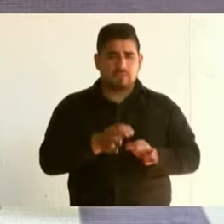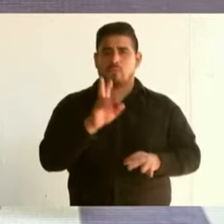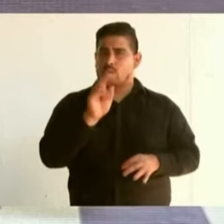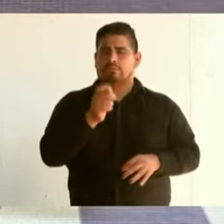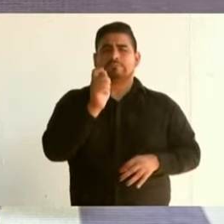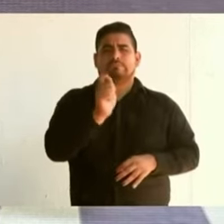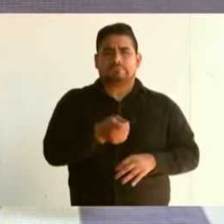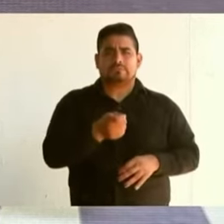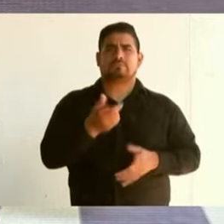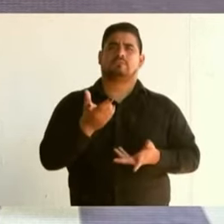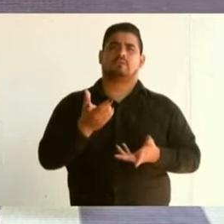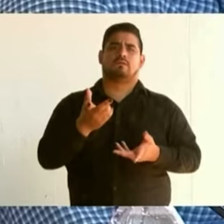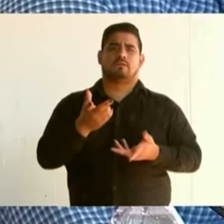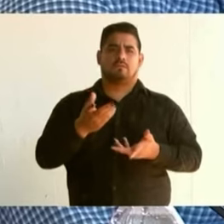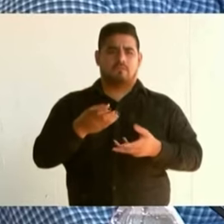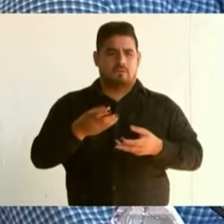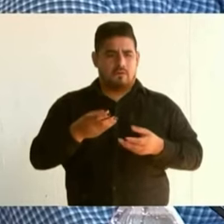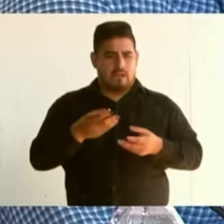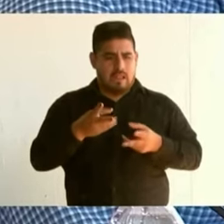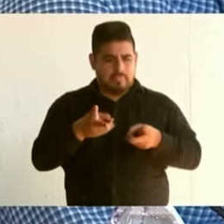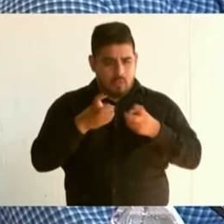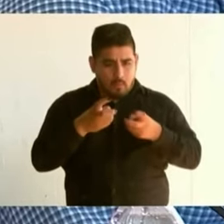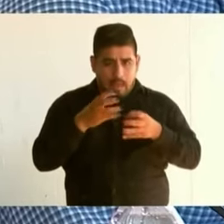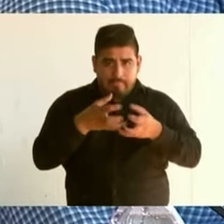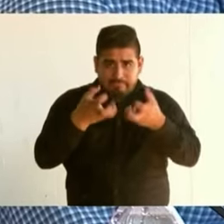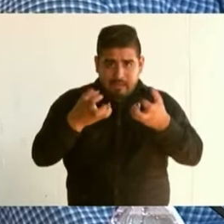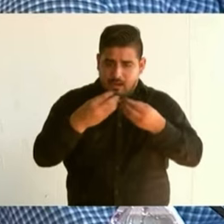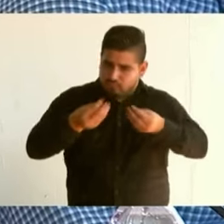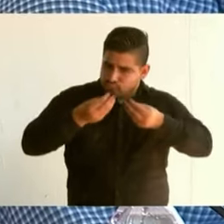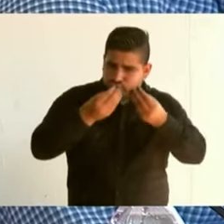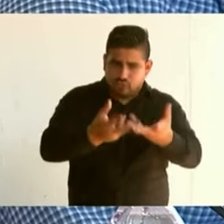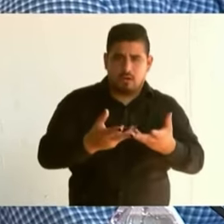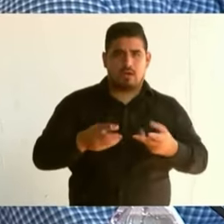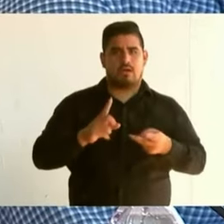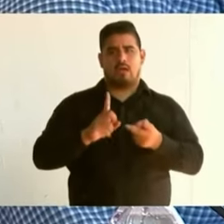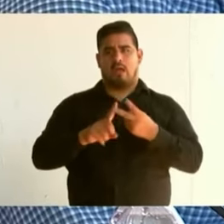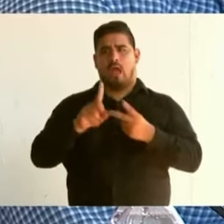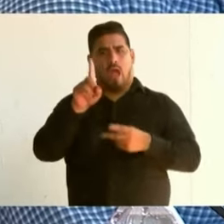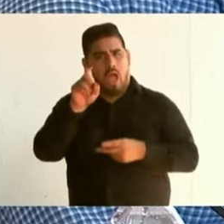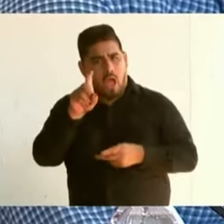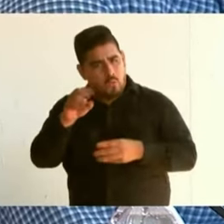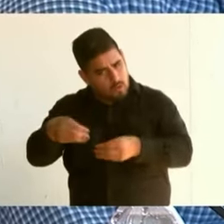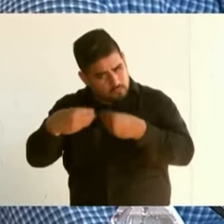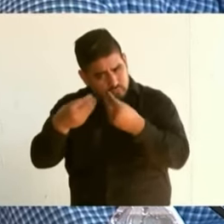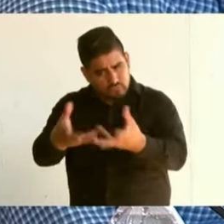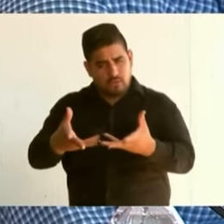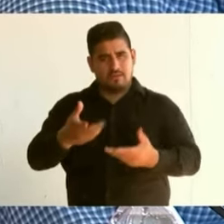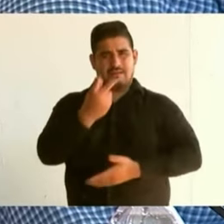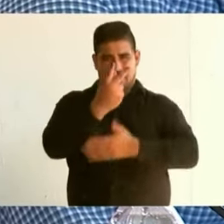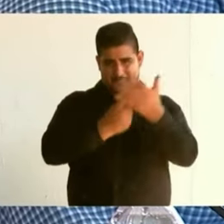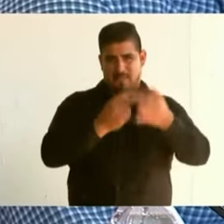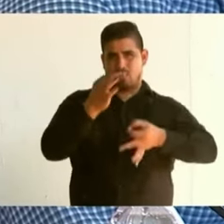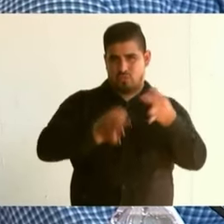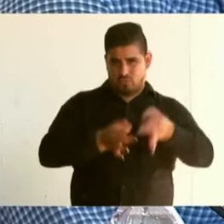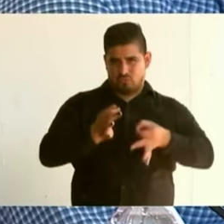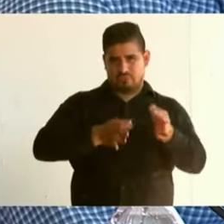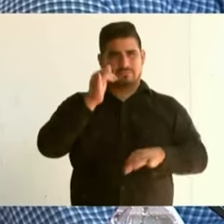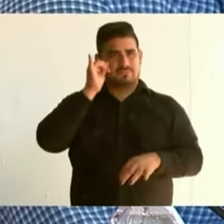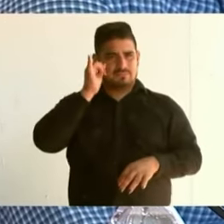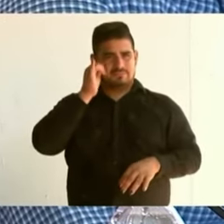regresar tierras, agua y este plan de justicia integral